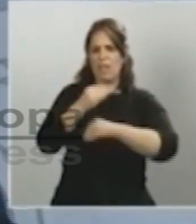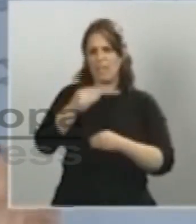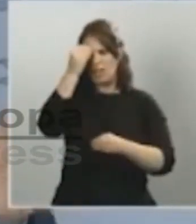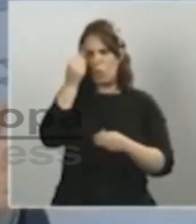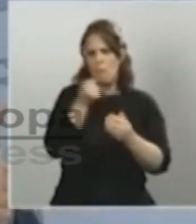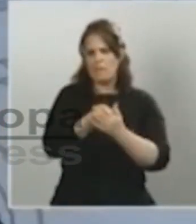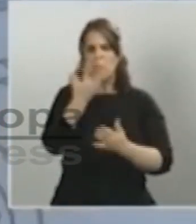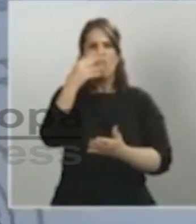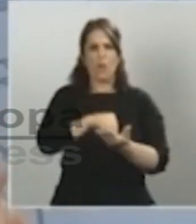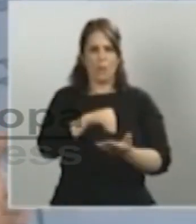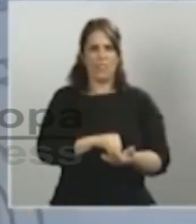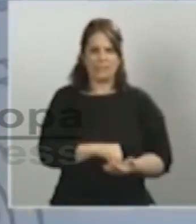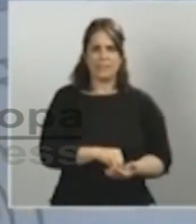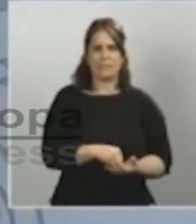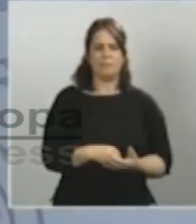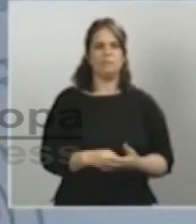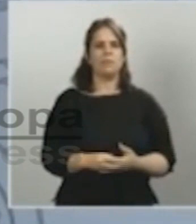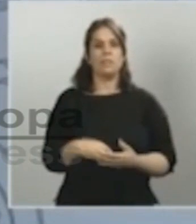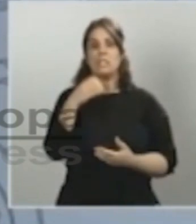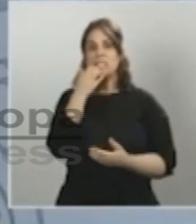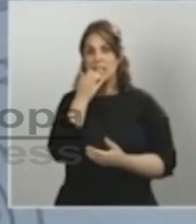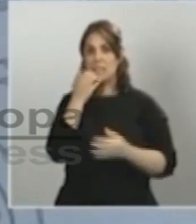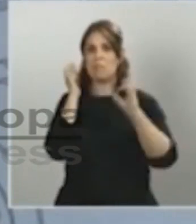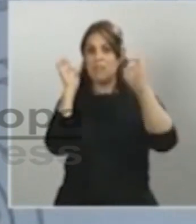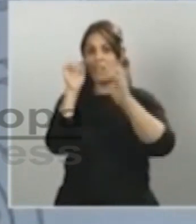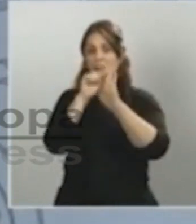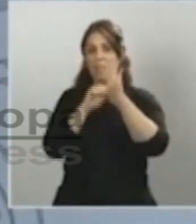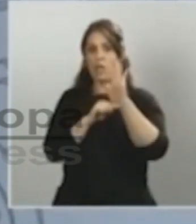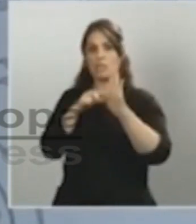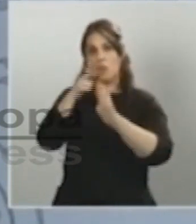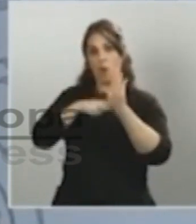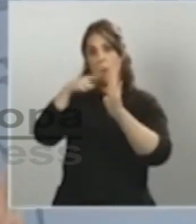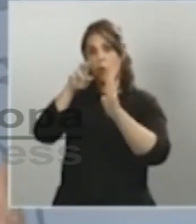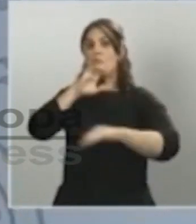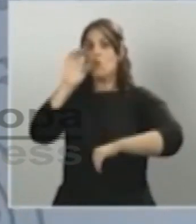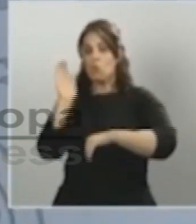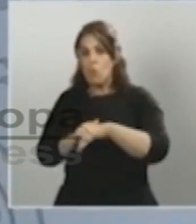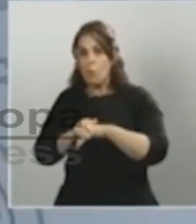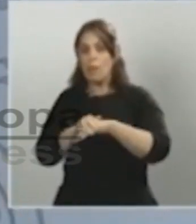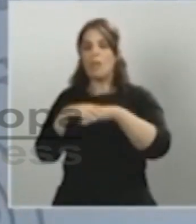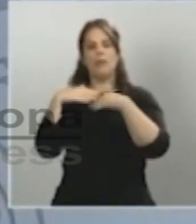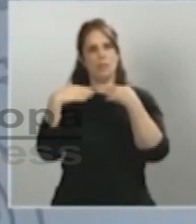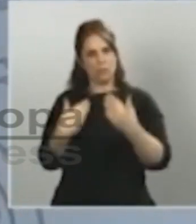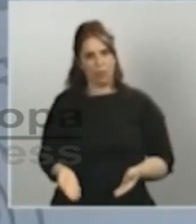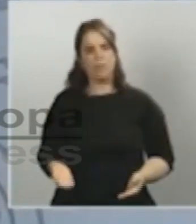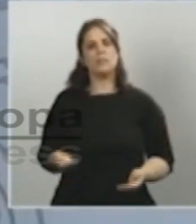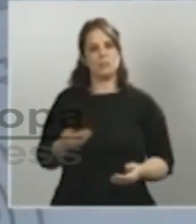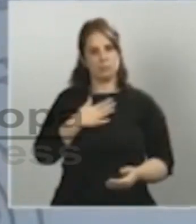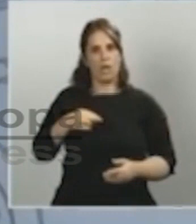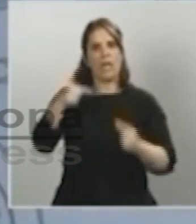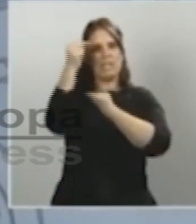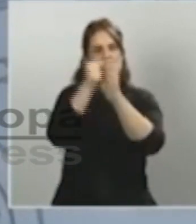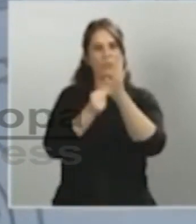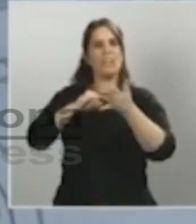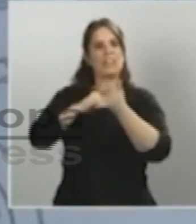se se cumplen as especificaciones da normativa UNE esta mascarilla cumplirá con os requisitos técnicos necesarios